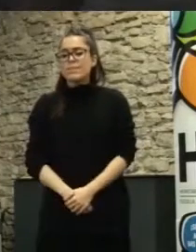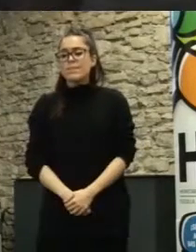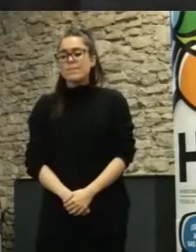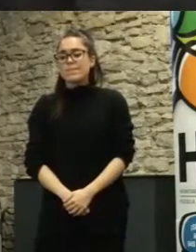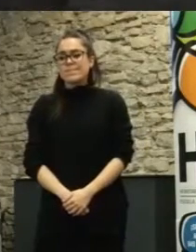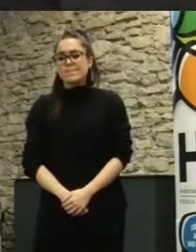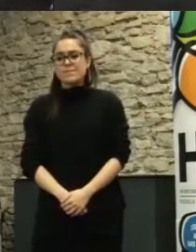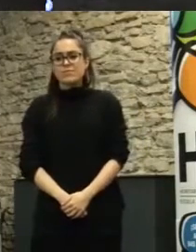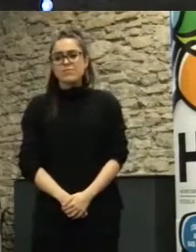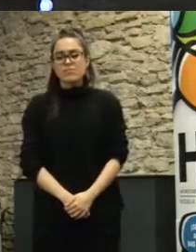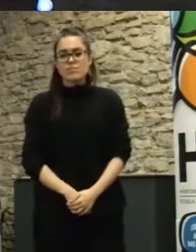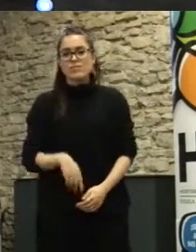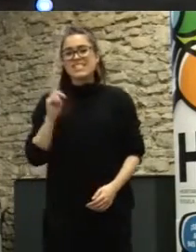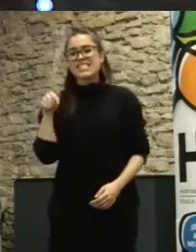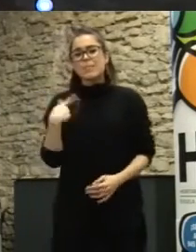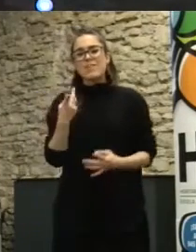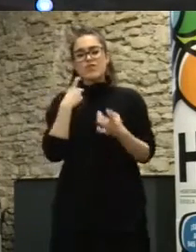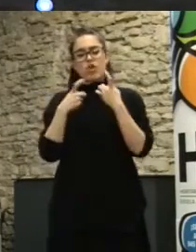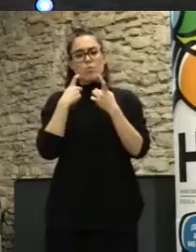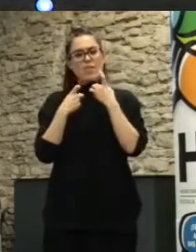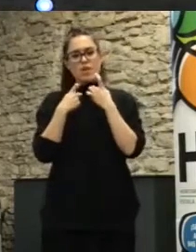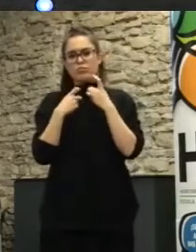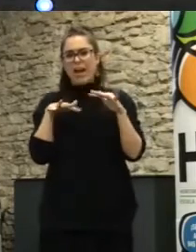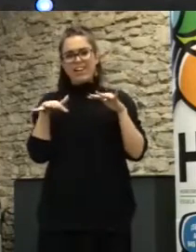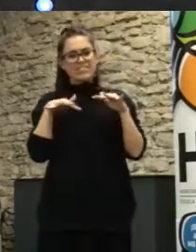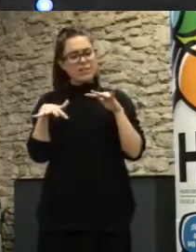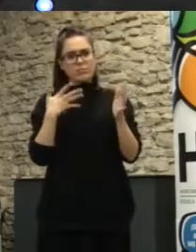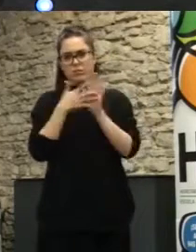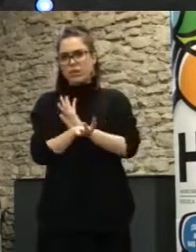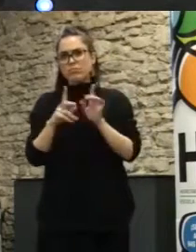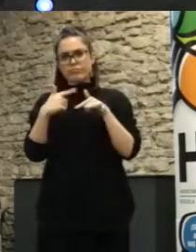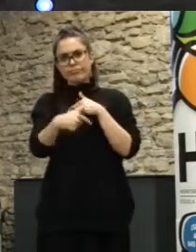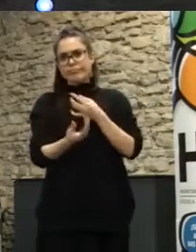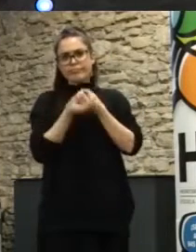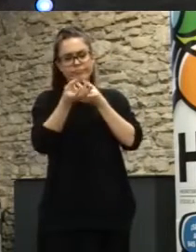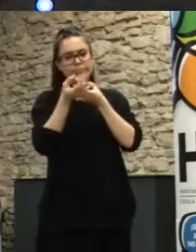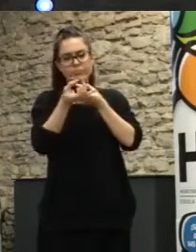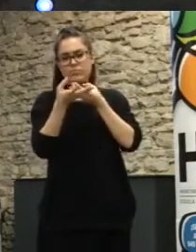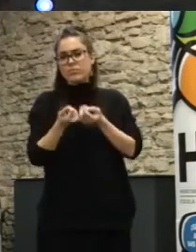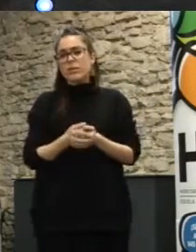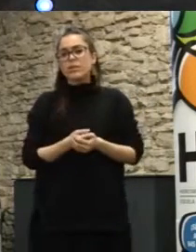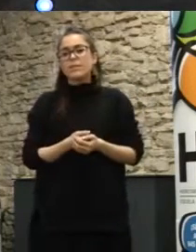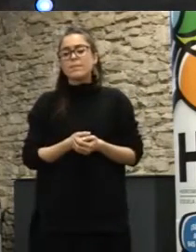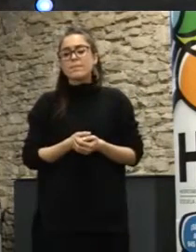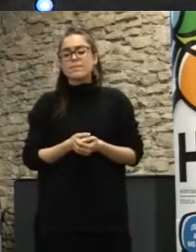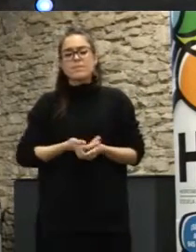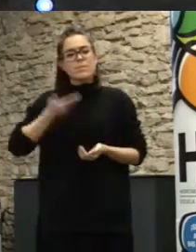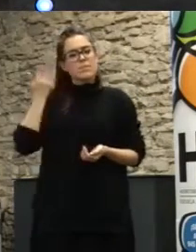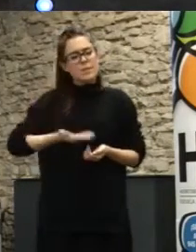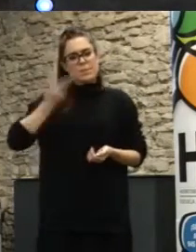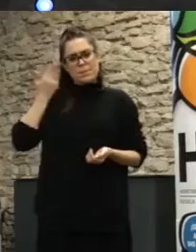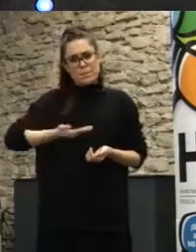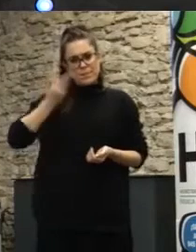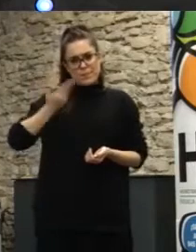el tema de la información proactiva aquí la tecnología sí que tiene un papel fundamental del mismo